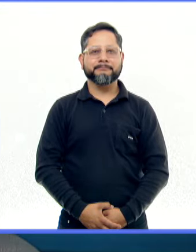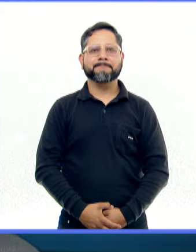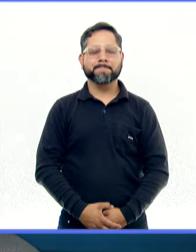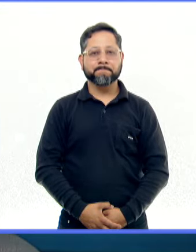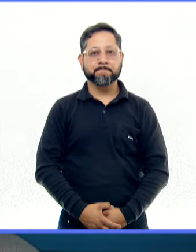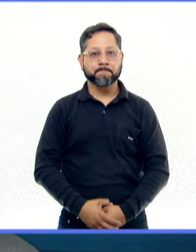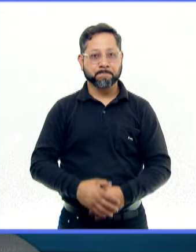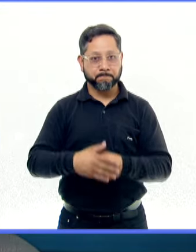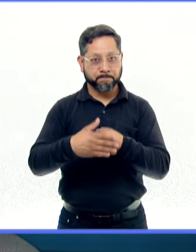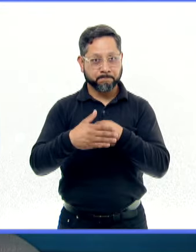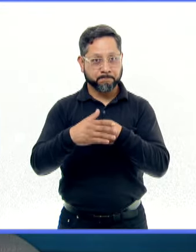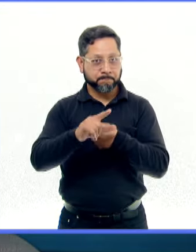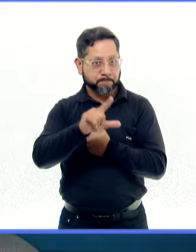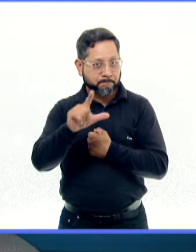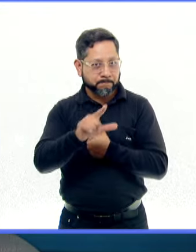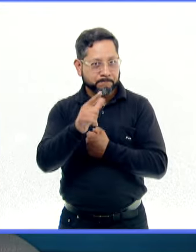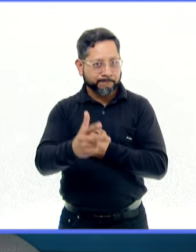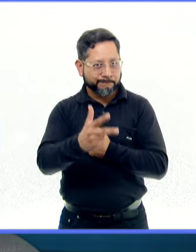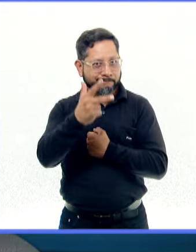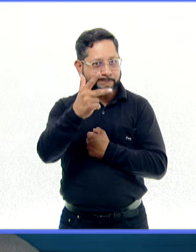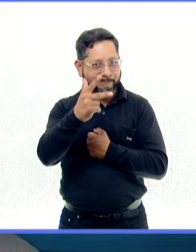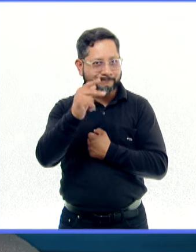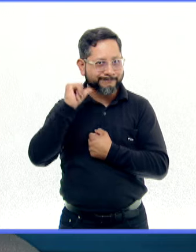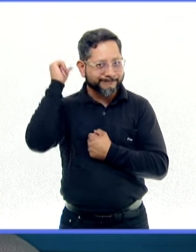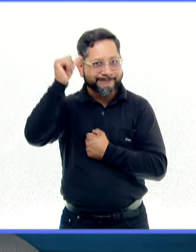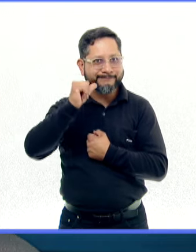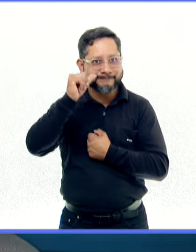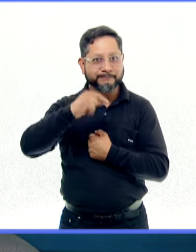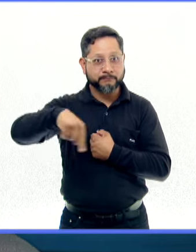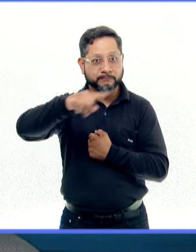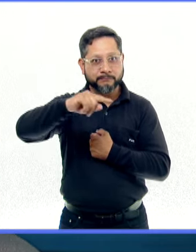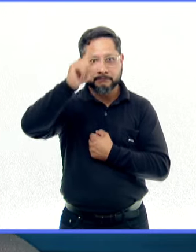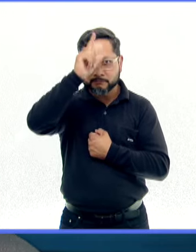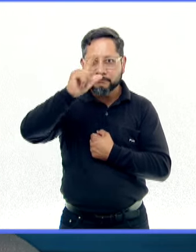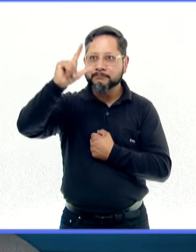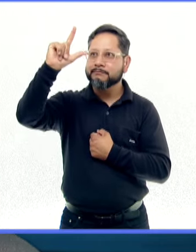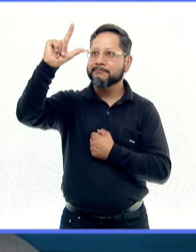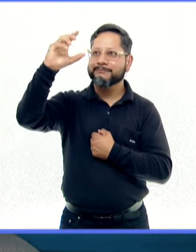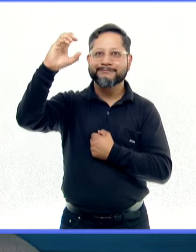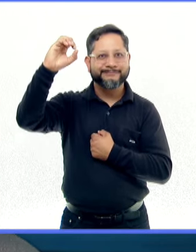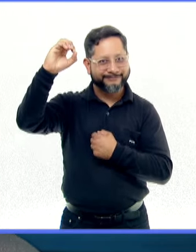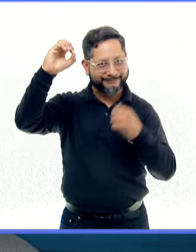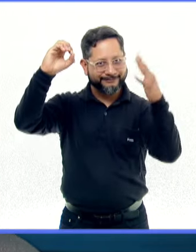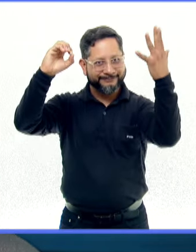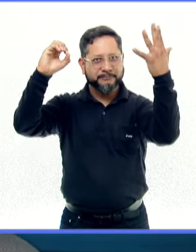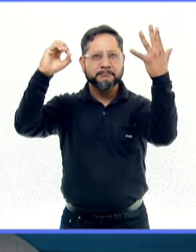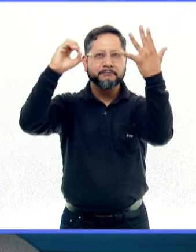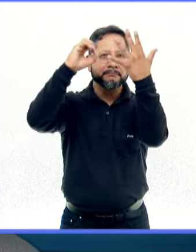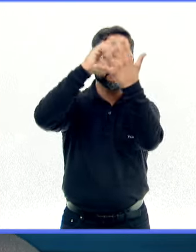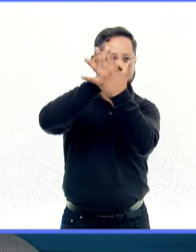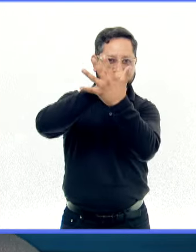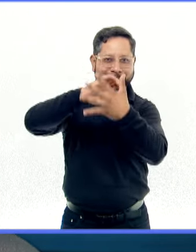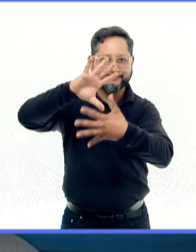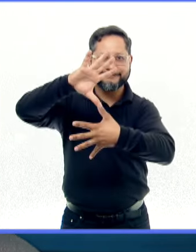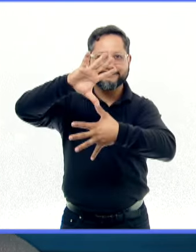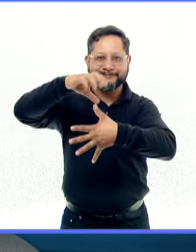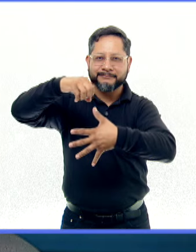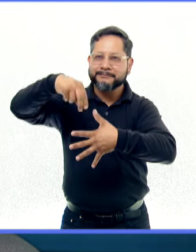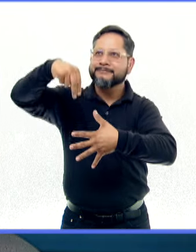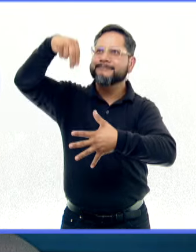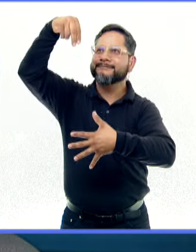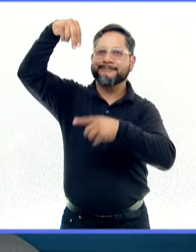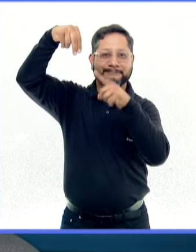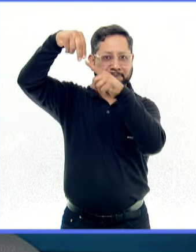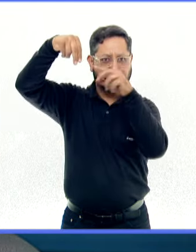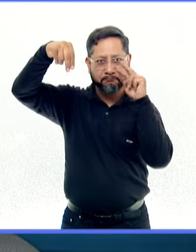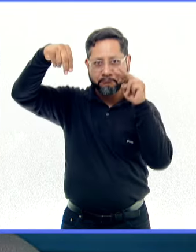Este lunes 8 de abril seremos testigos de un eclipse solar total que será visto en el norte del continente americano y bueno, es necesario tomar en